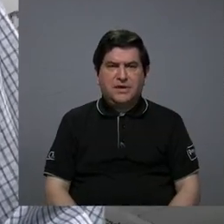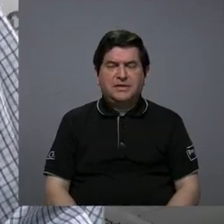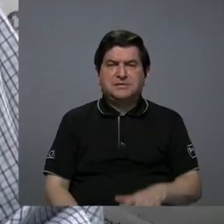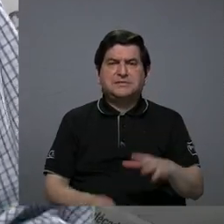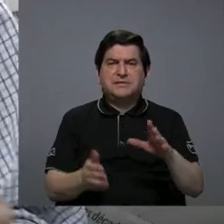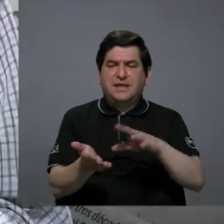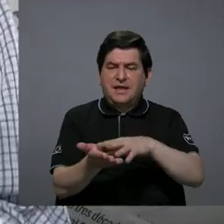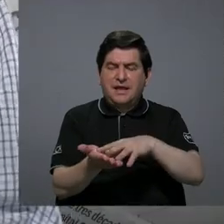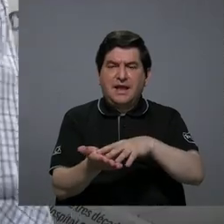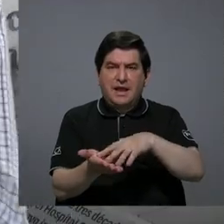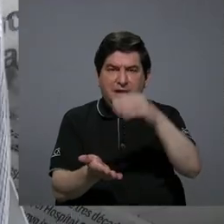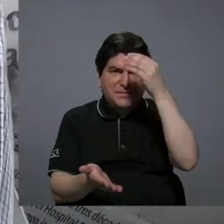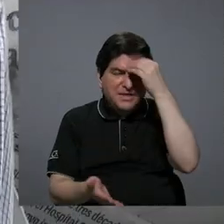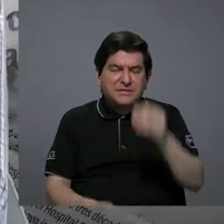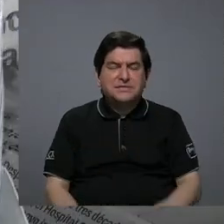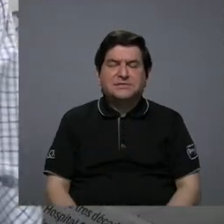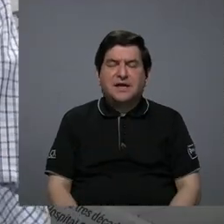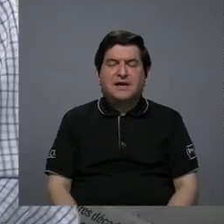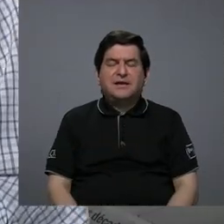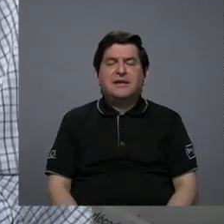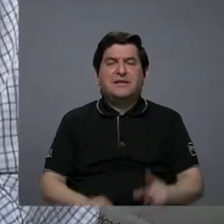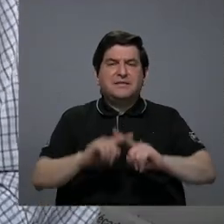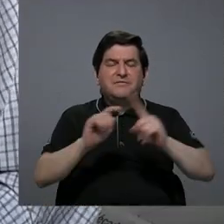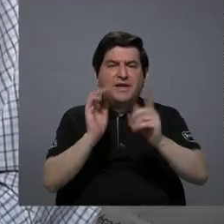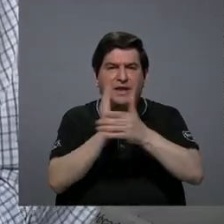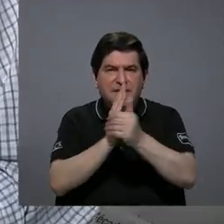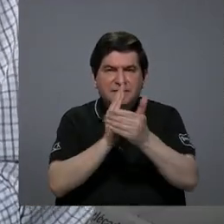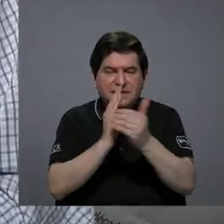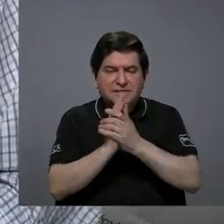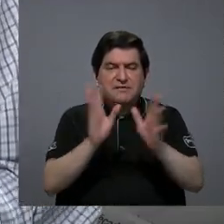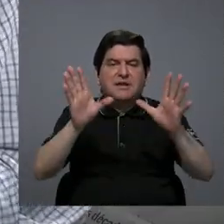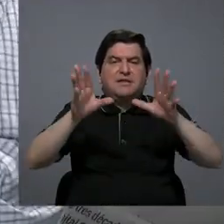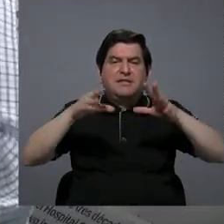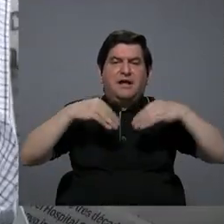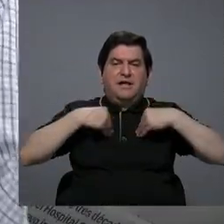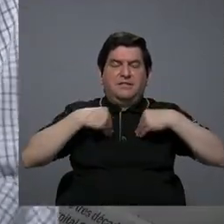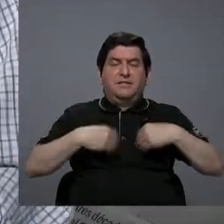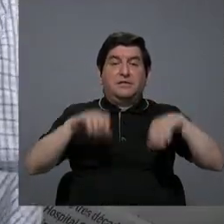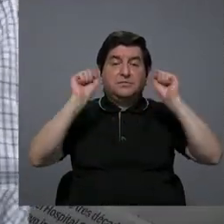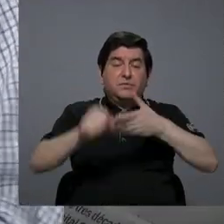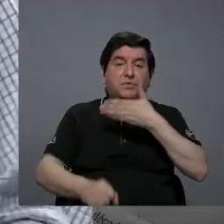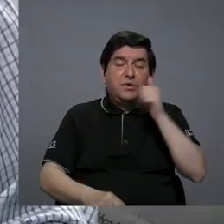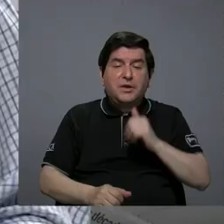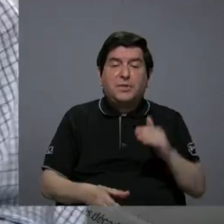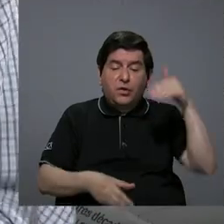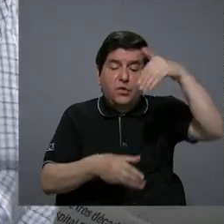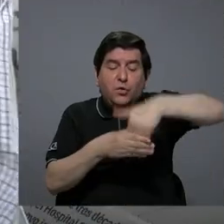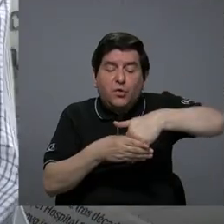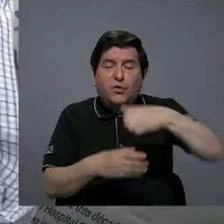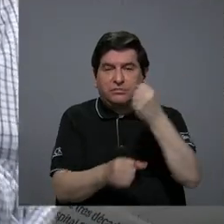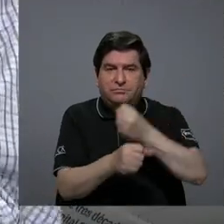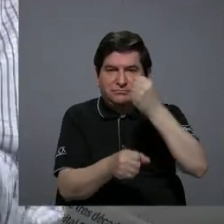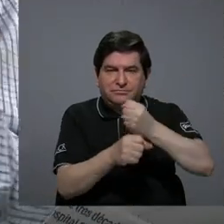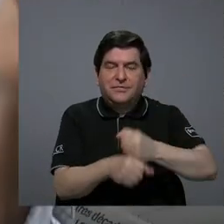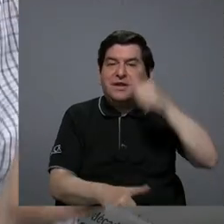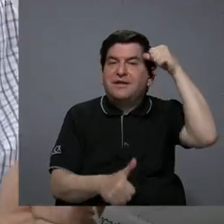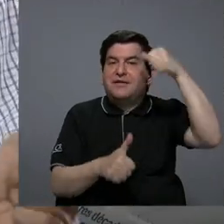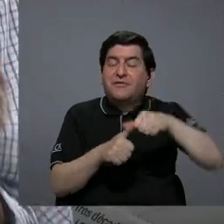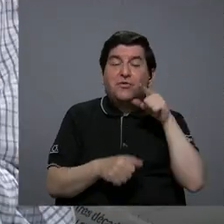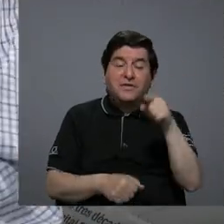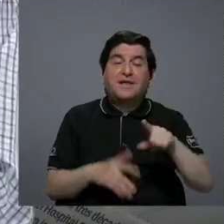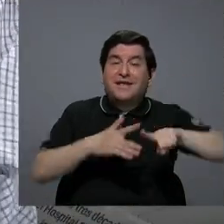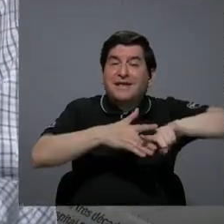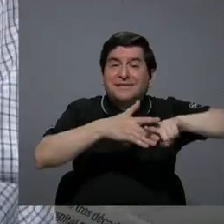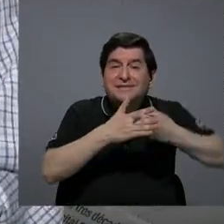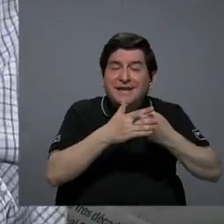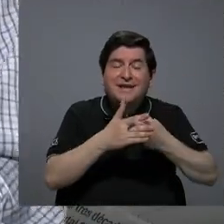habilidades conocimientos y habilidades y destrezas para una mejor inserción laboral porque recordemos que eso fue